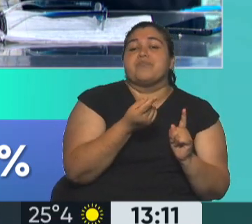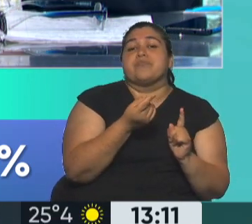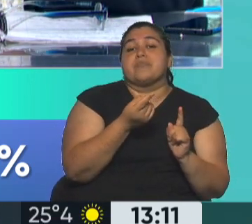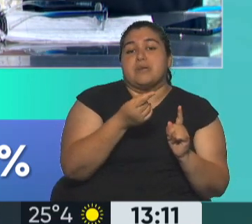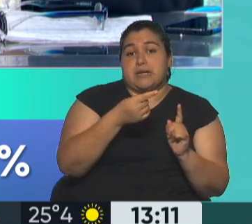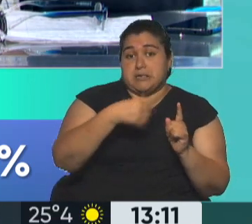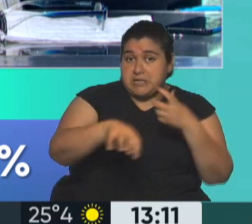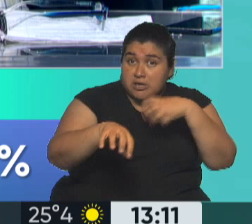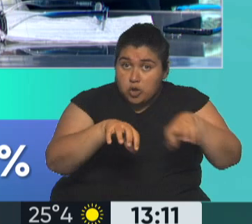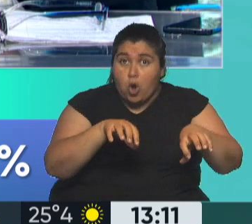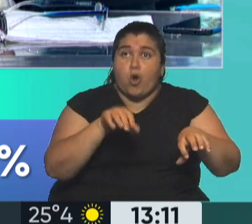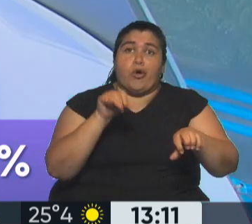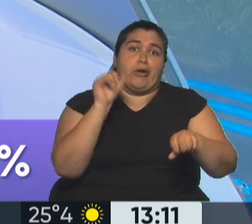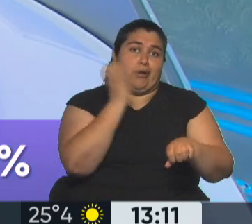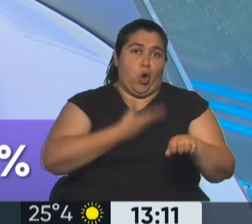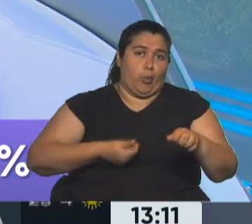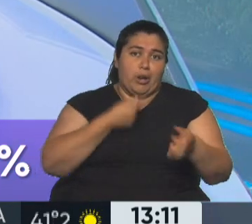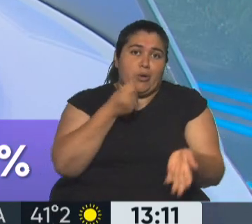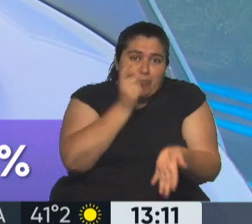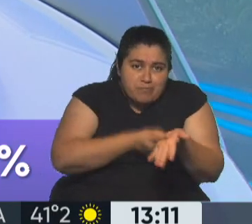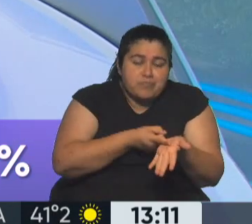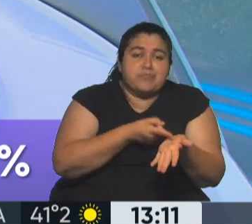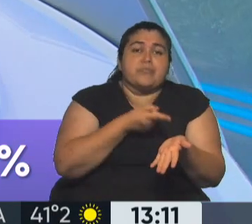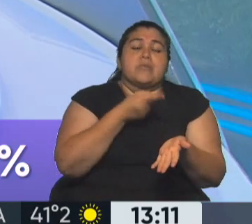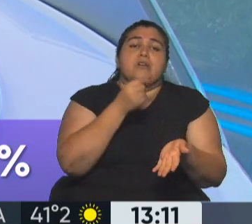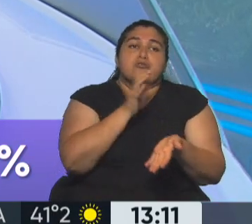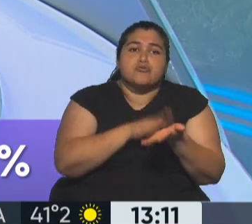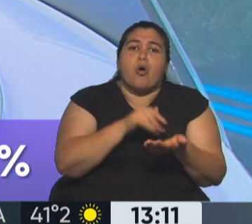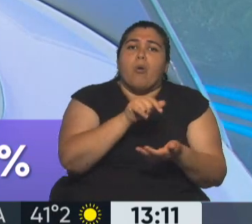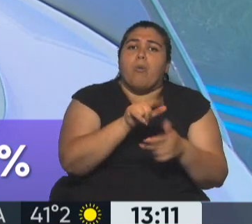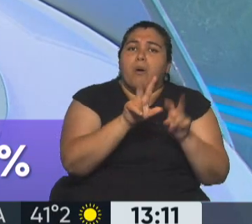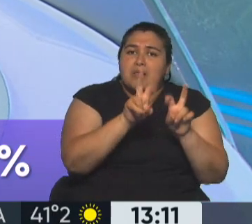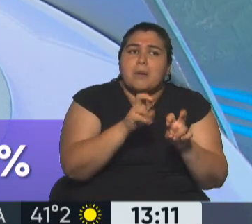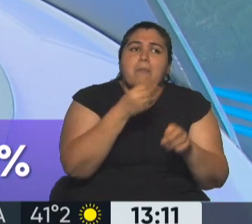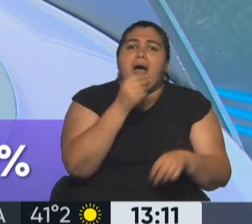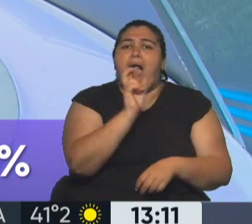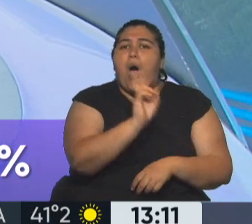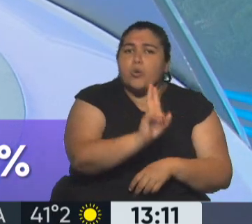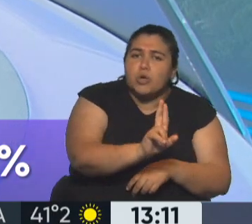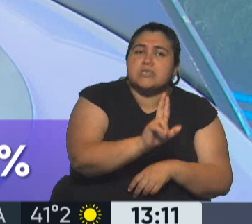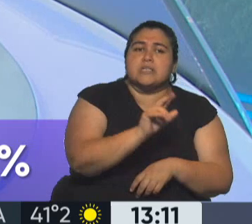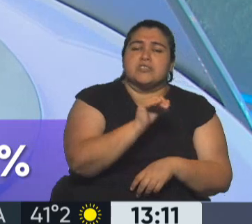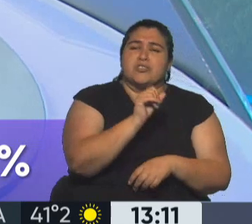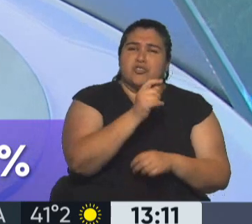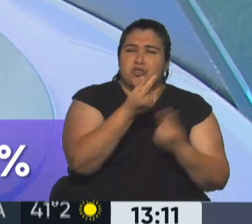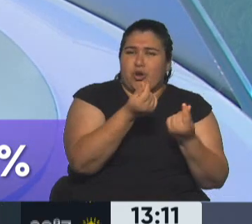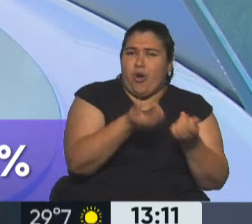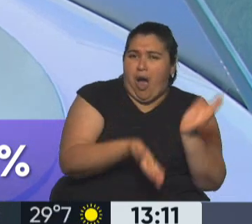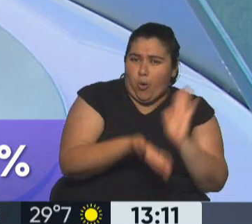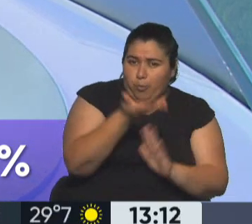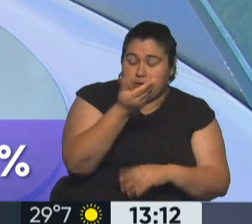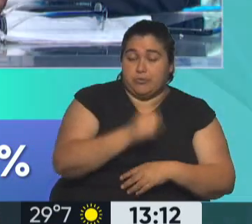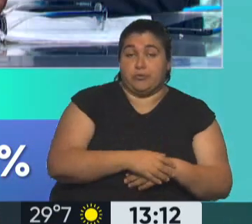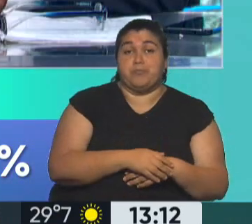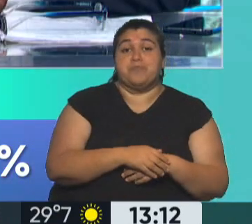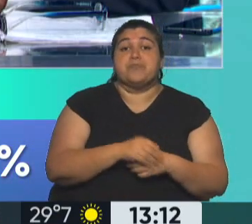tarifas reguladas, tarifas con intervención estatal en cuanto a la autorización de aumentos. Y la política de tratar